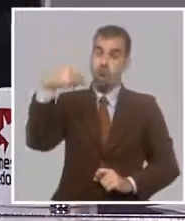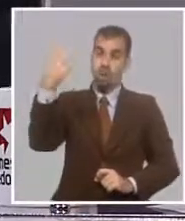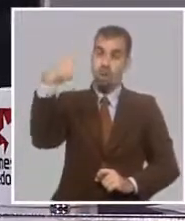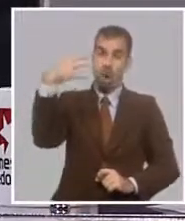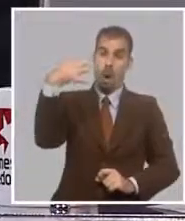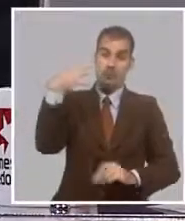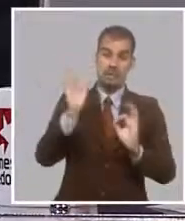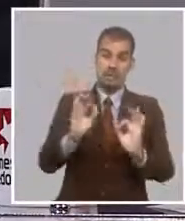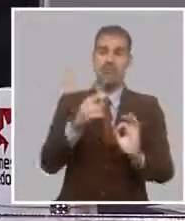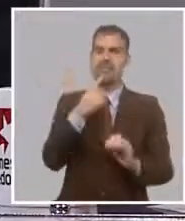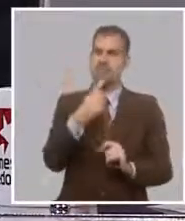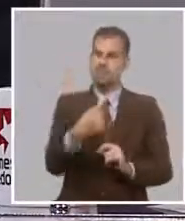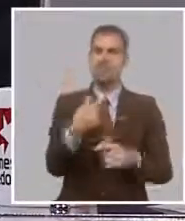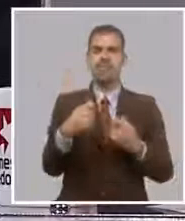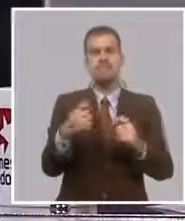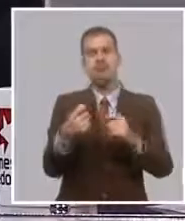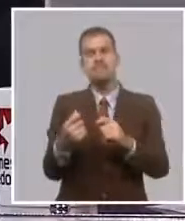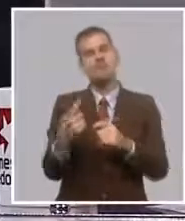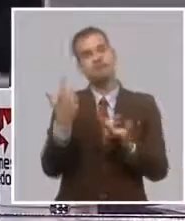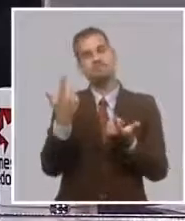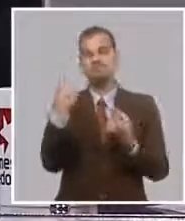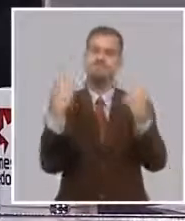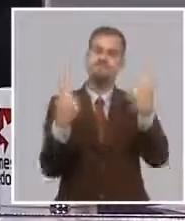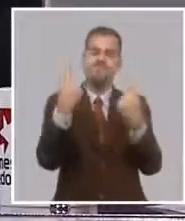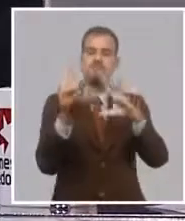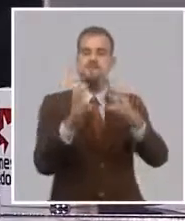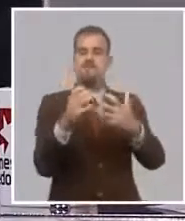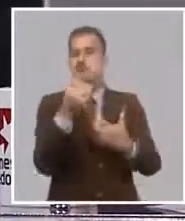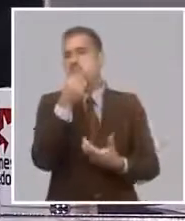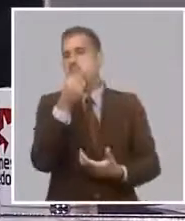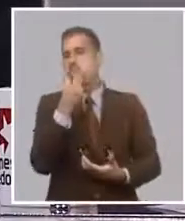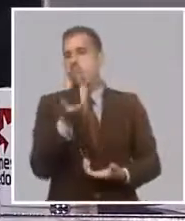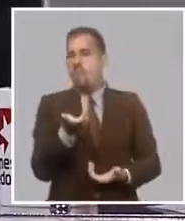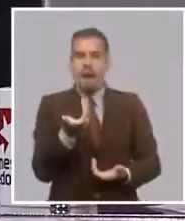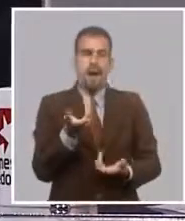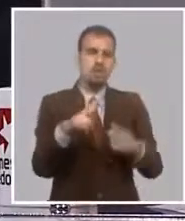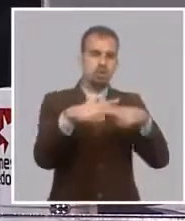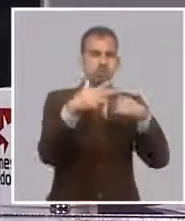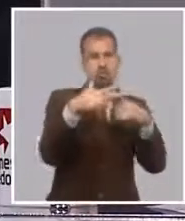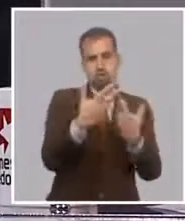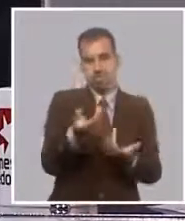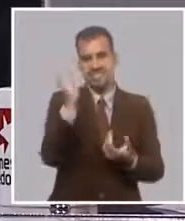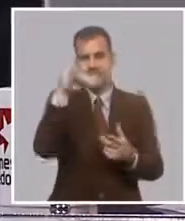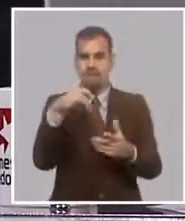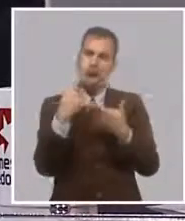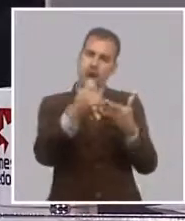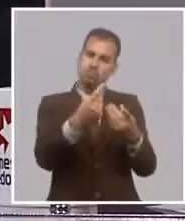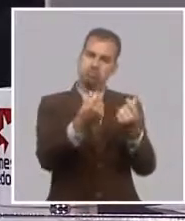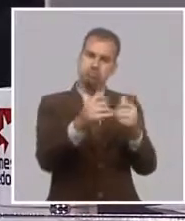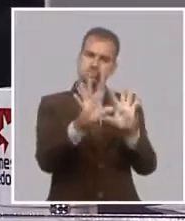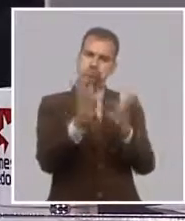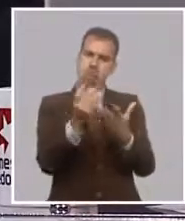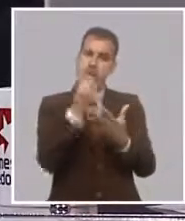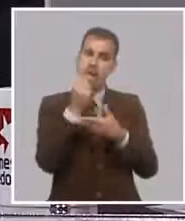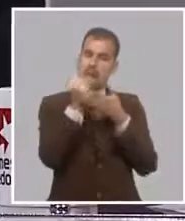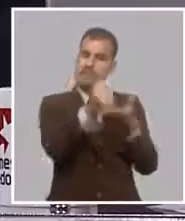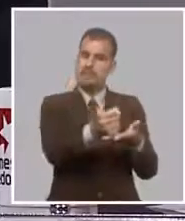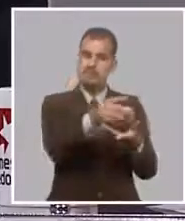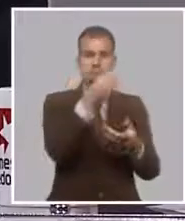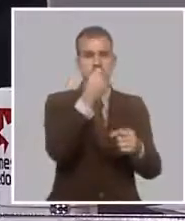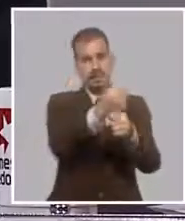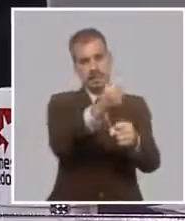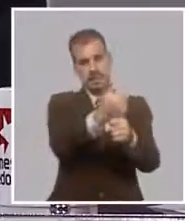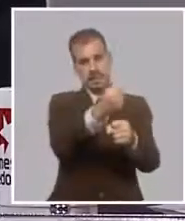indicó que debíamos de crear alternativas para viabilizar la situación de los financiamientos a este sector.